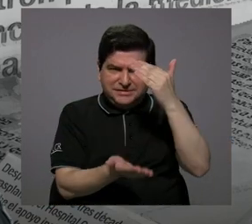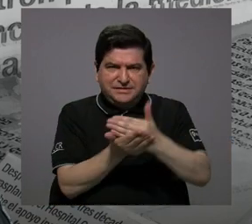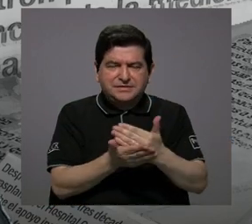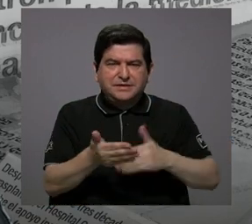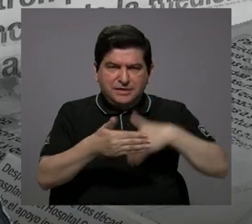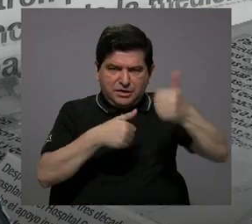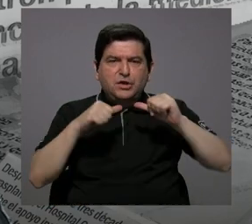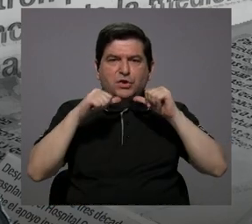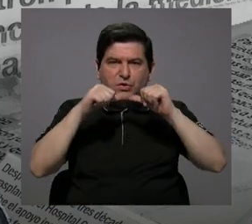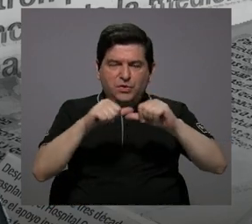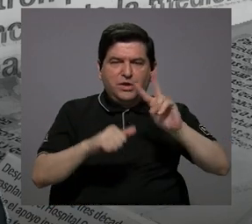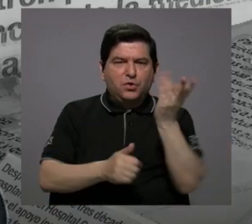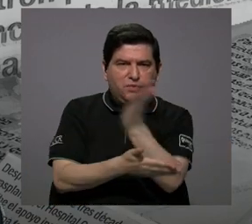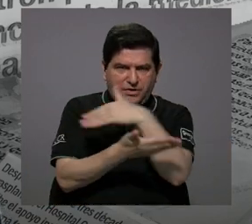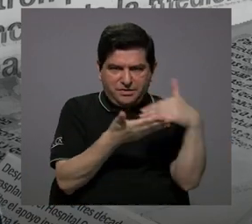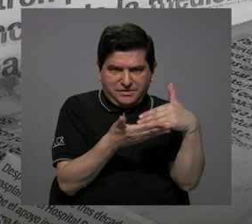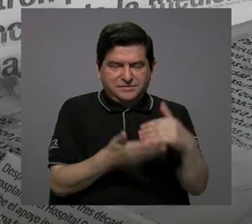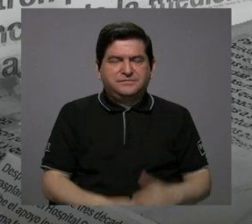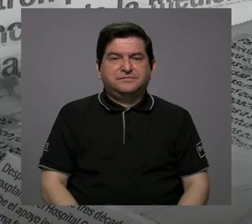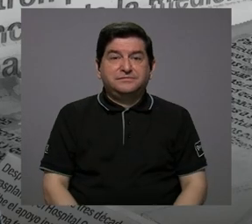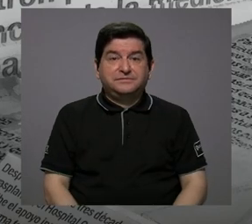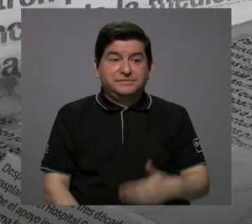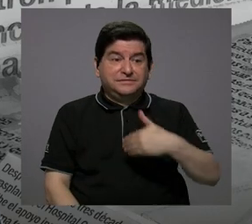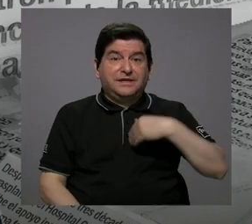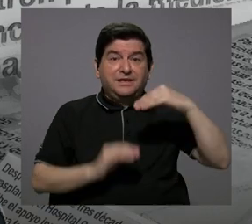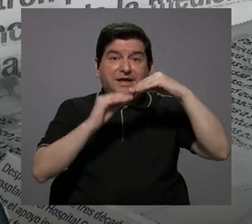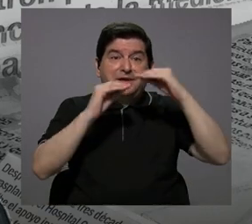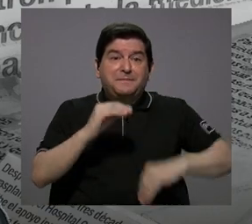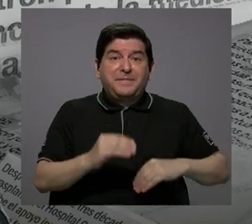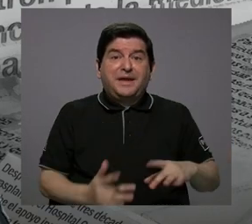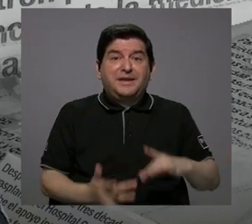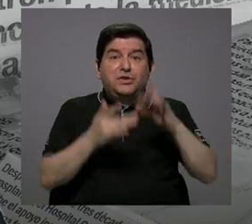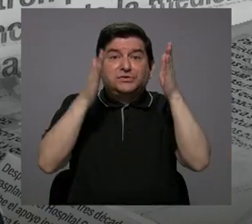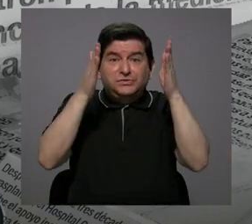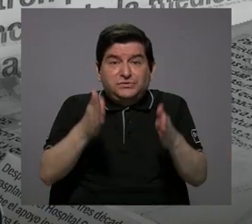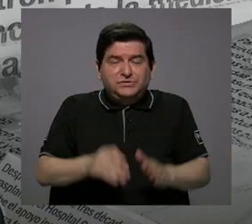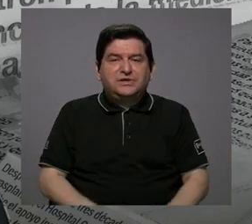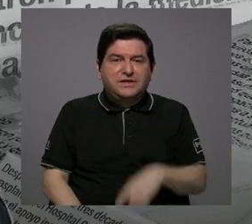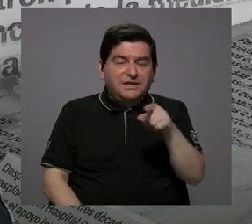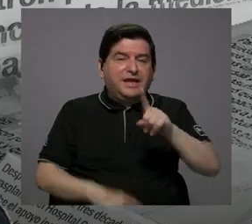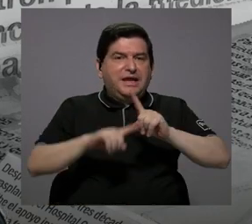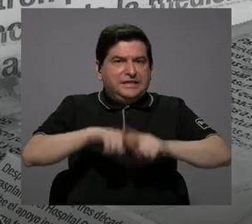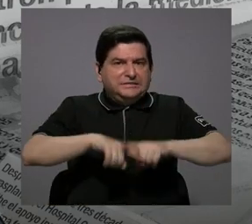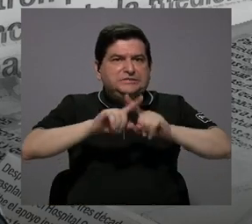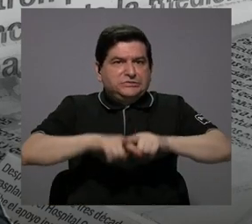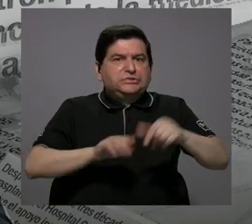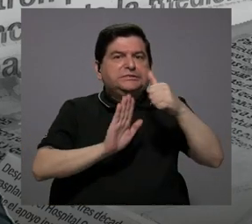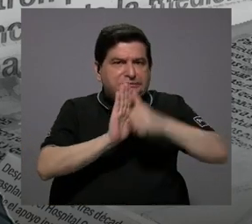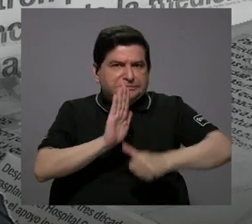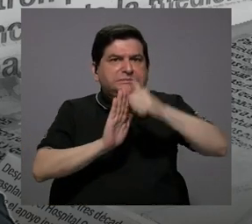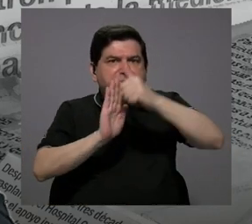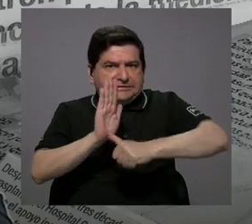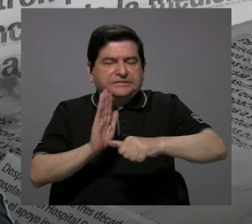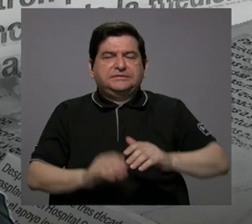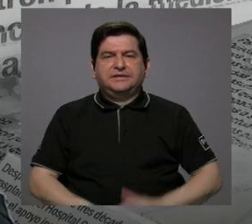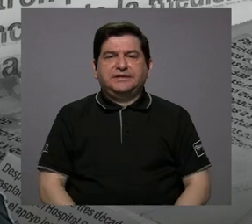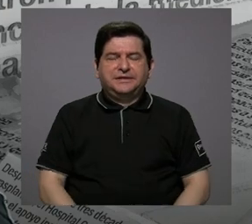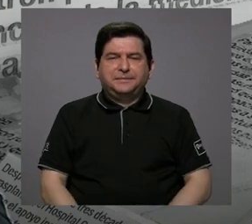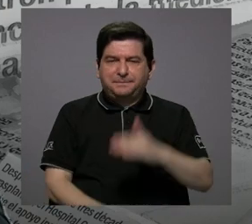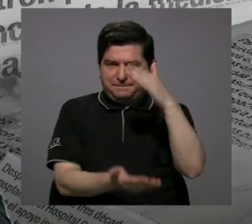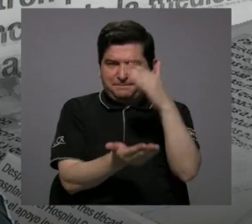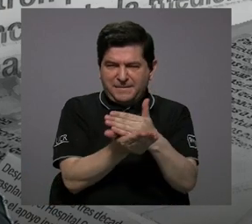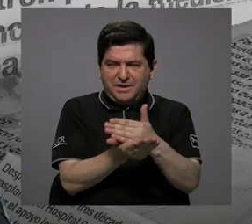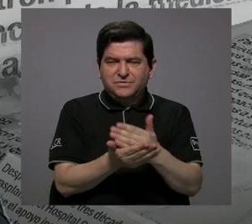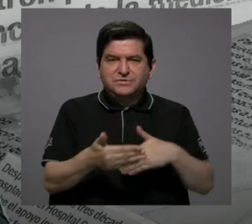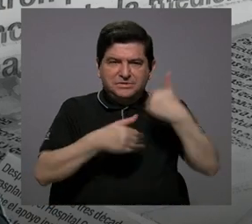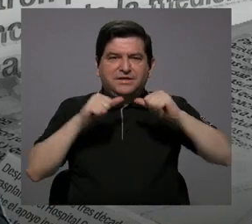segundo bloque, porque cada vez tenemos menos especialistas y de eso dependen muchas cirugías. Vamos a hacer una